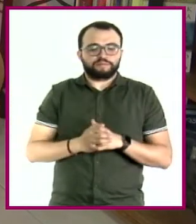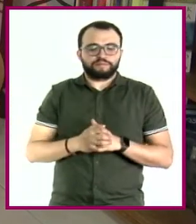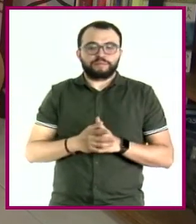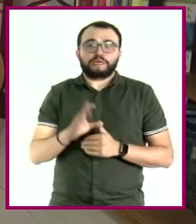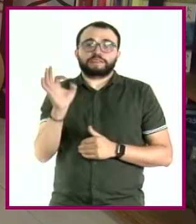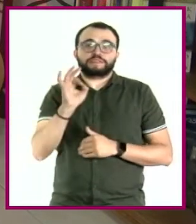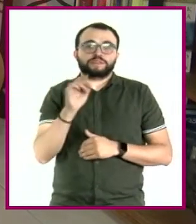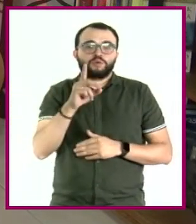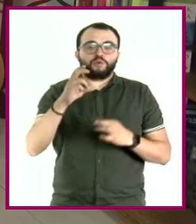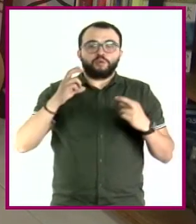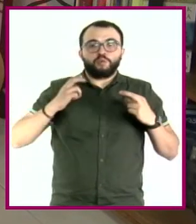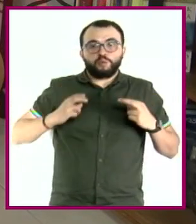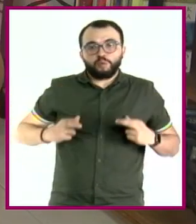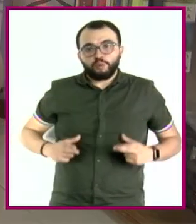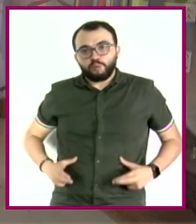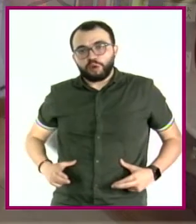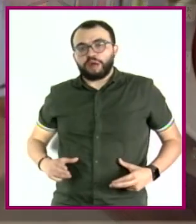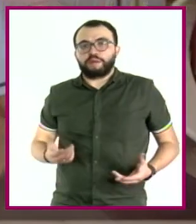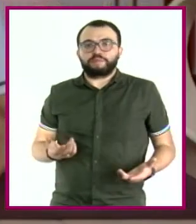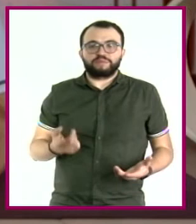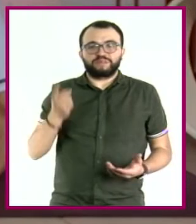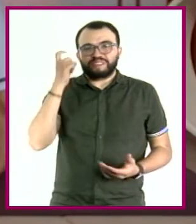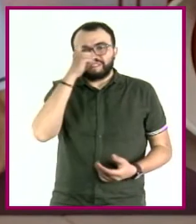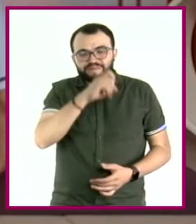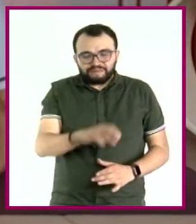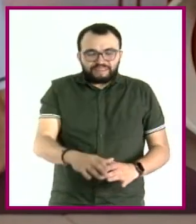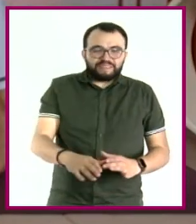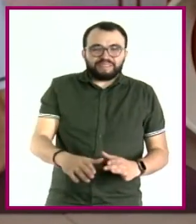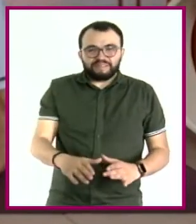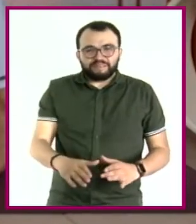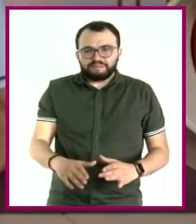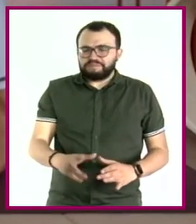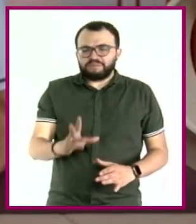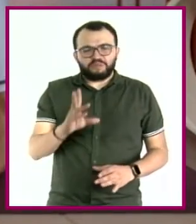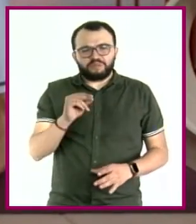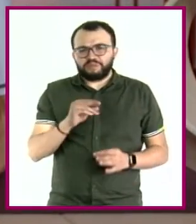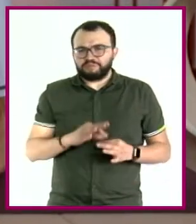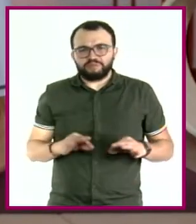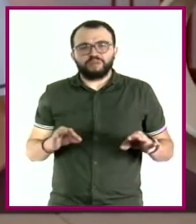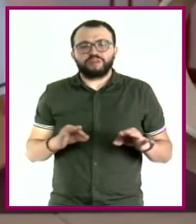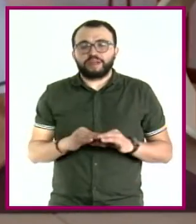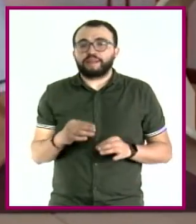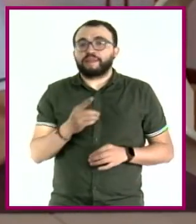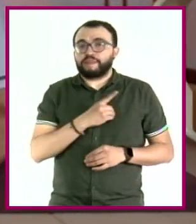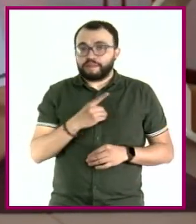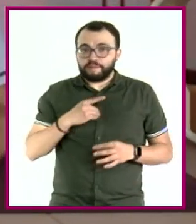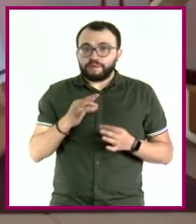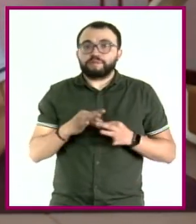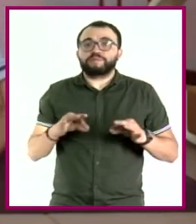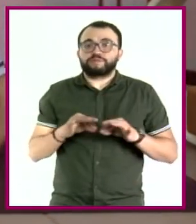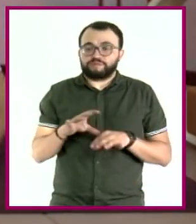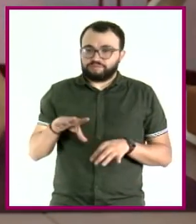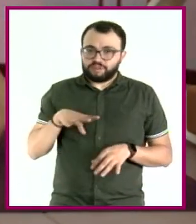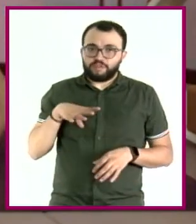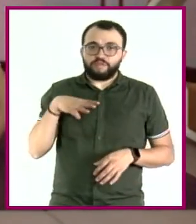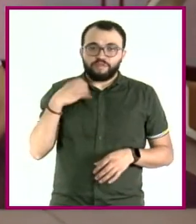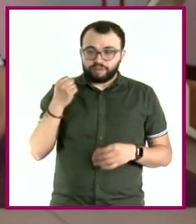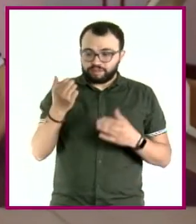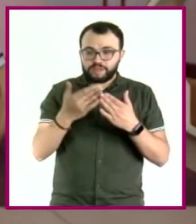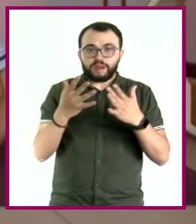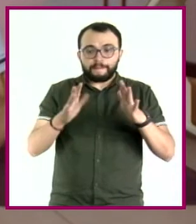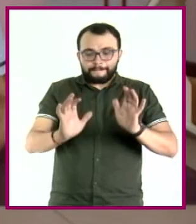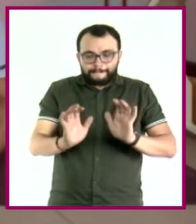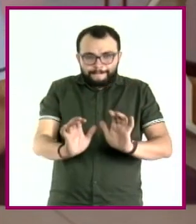que puedan llegar completamente hacia abajo. No es importante. Lo importante es que tus manos empujen el piso, tu